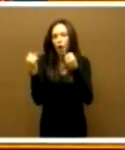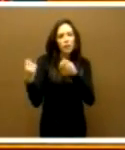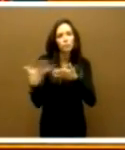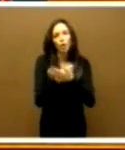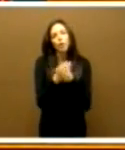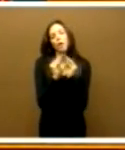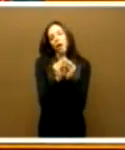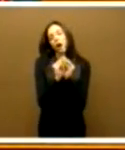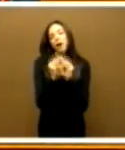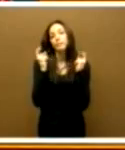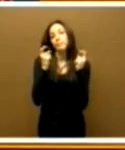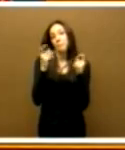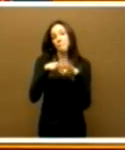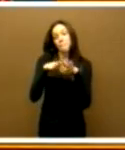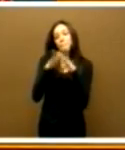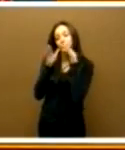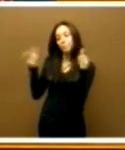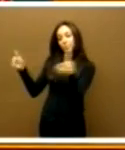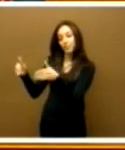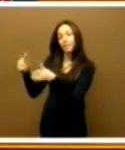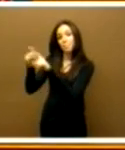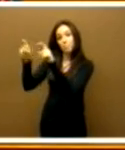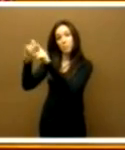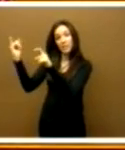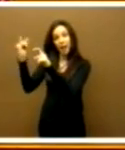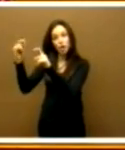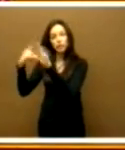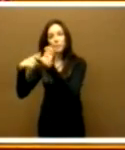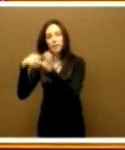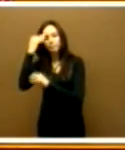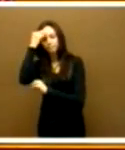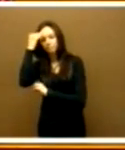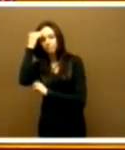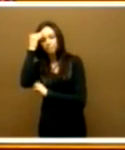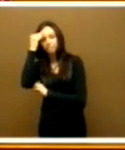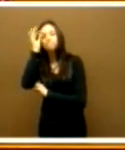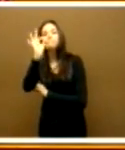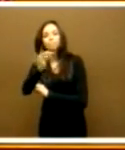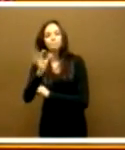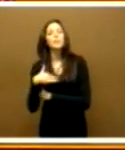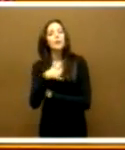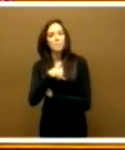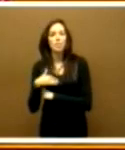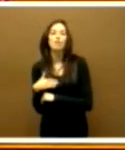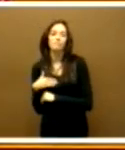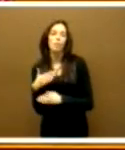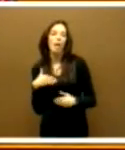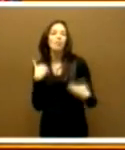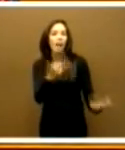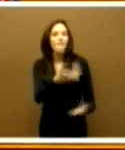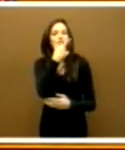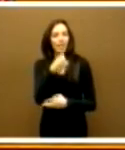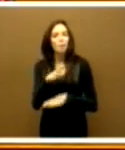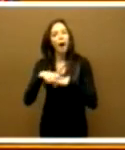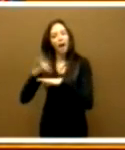que el empresario extremeño vea la conciliación como parte fundamental de su éxito. Pero también hay que de